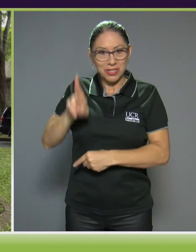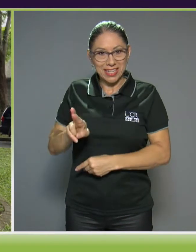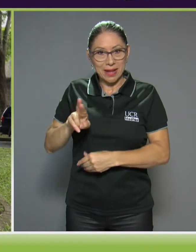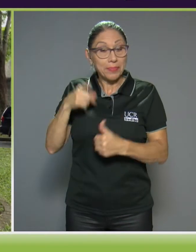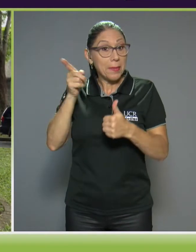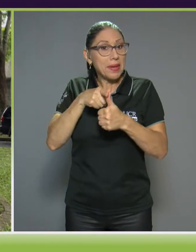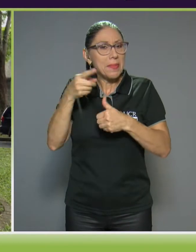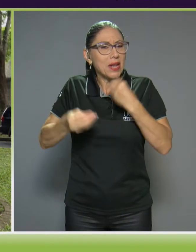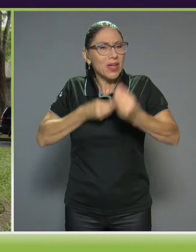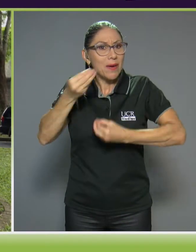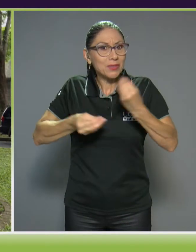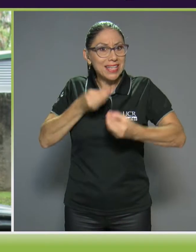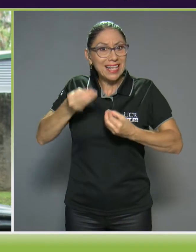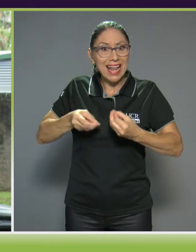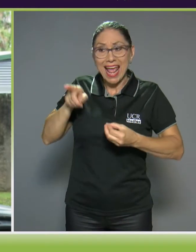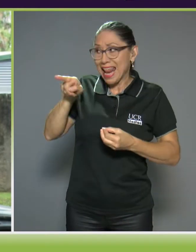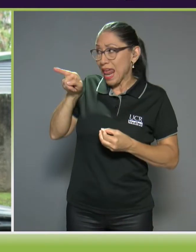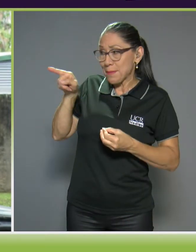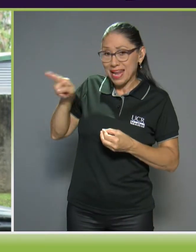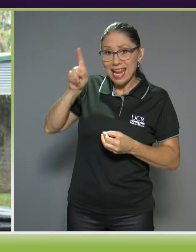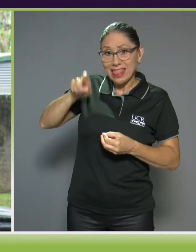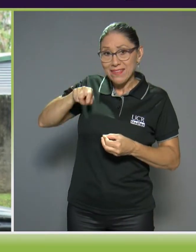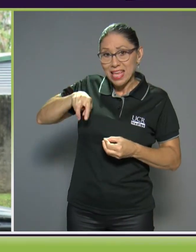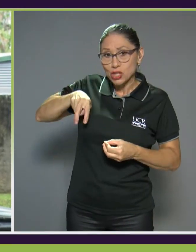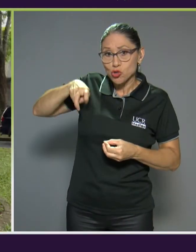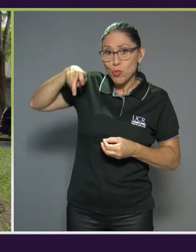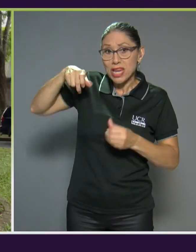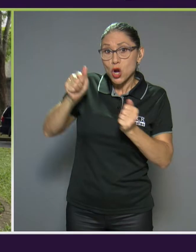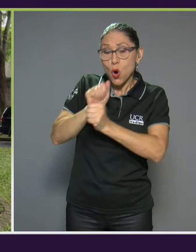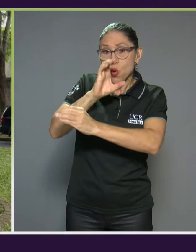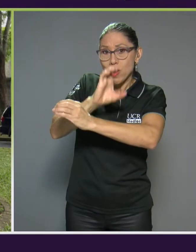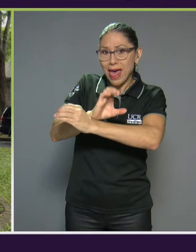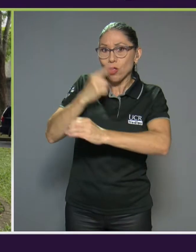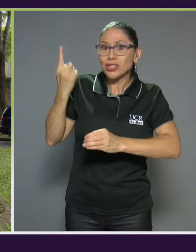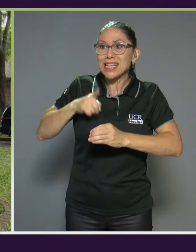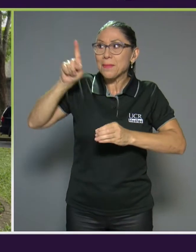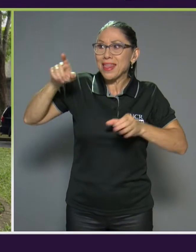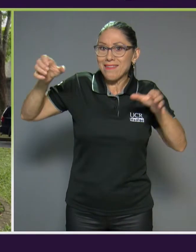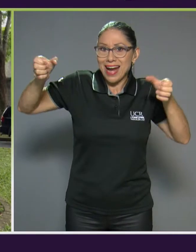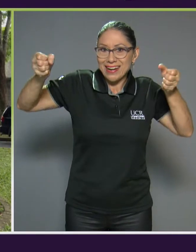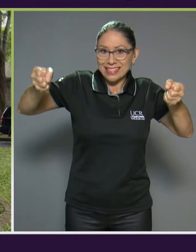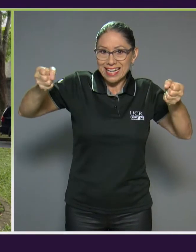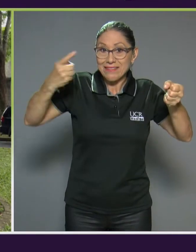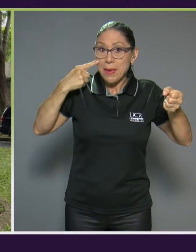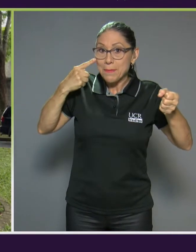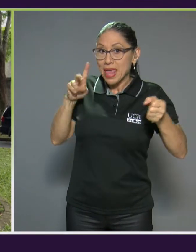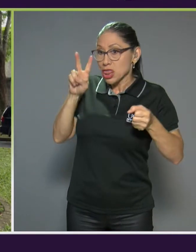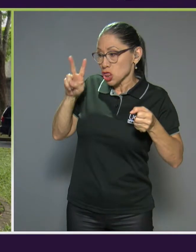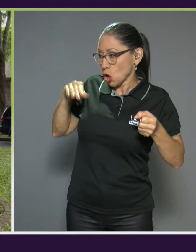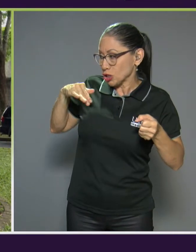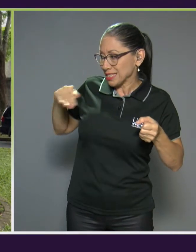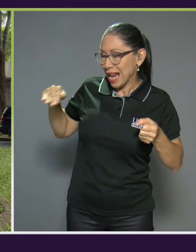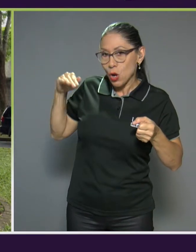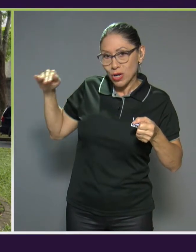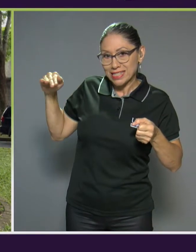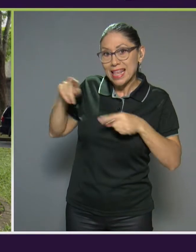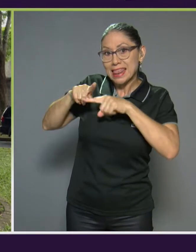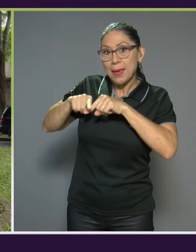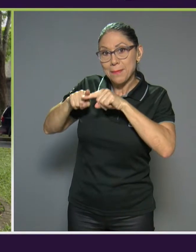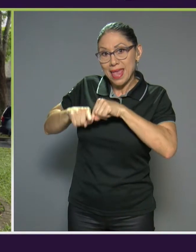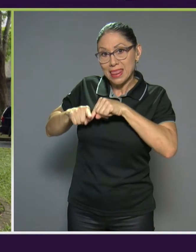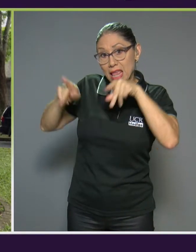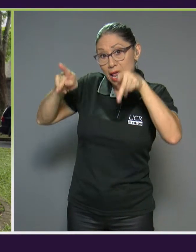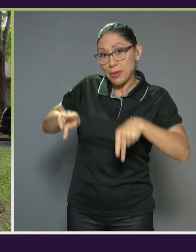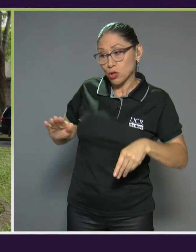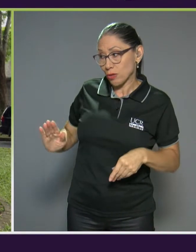es subir en la máquina con cuidado. Siempre hay que agarrarse de arriba y poner los pies. Como pueden ver, tiene dos escalones. Depende del tamaño de la persona, ahí es